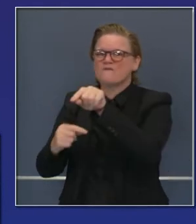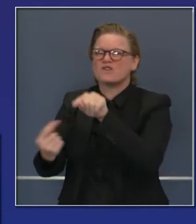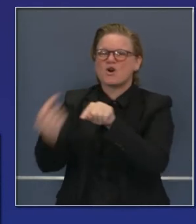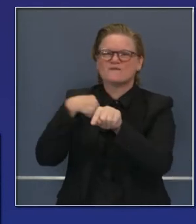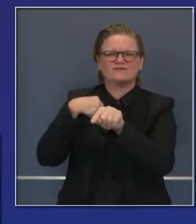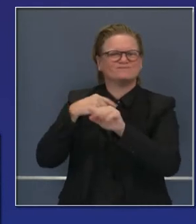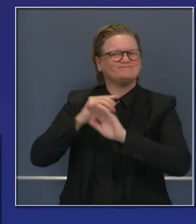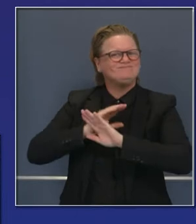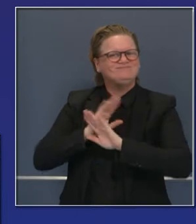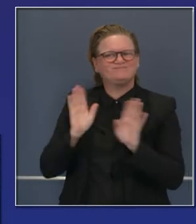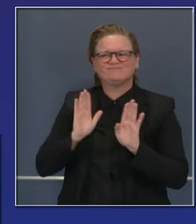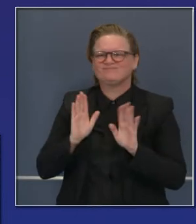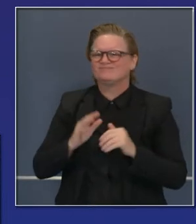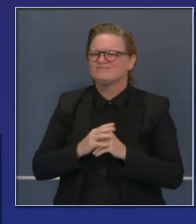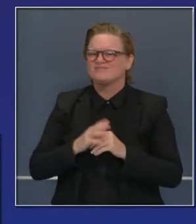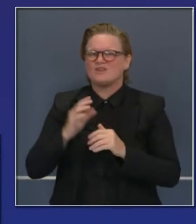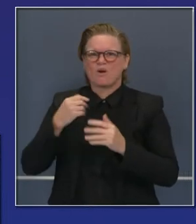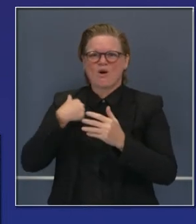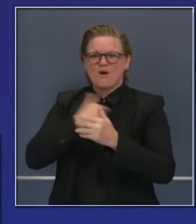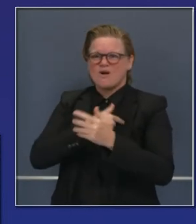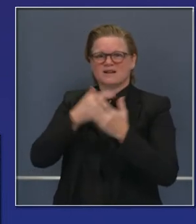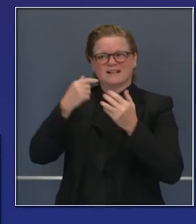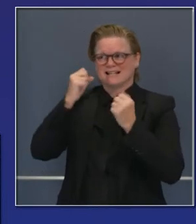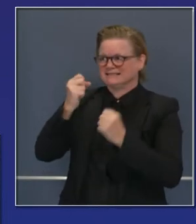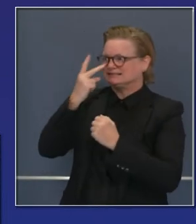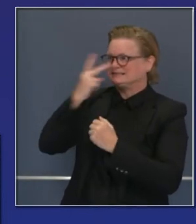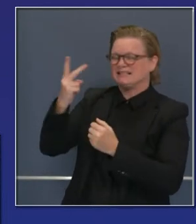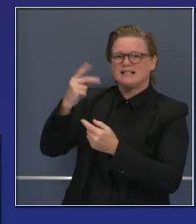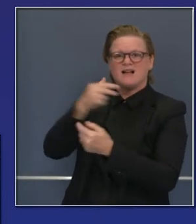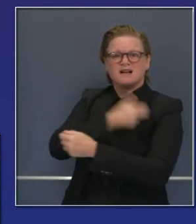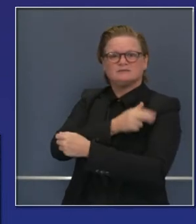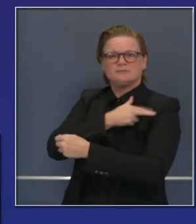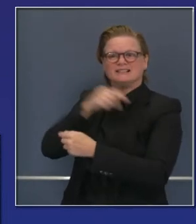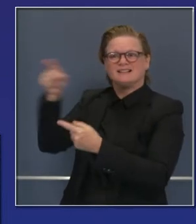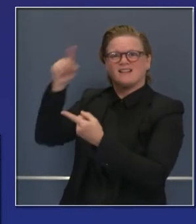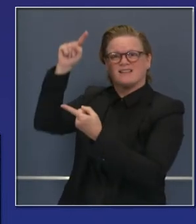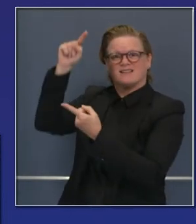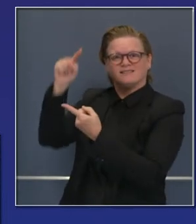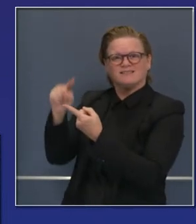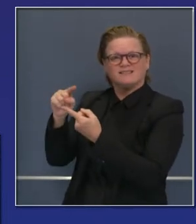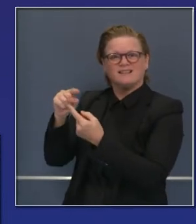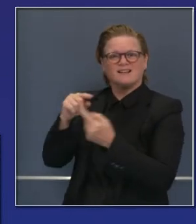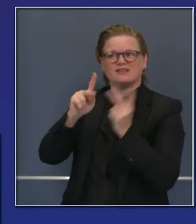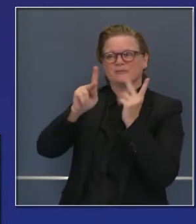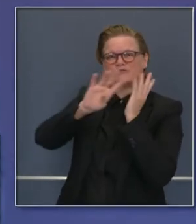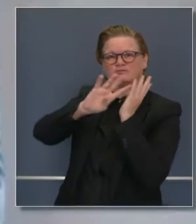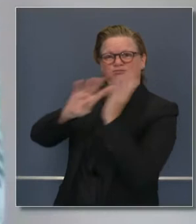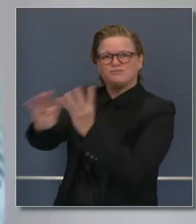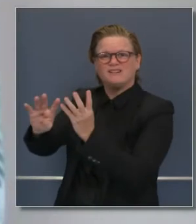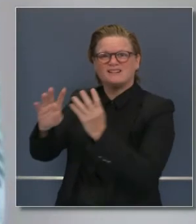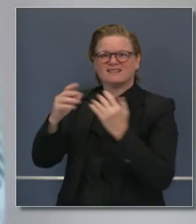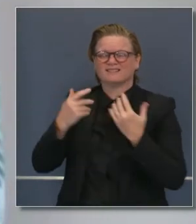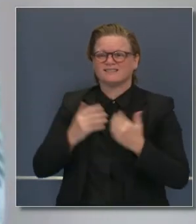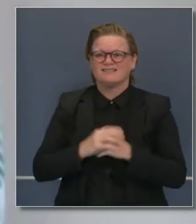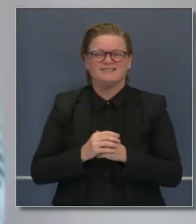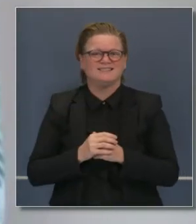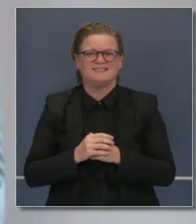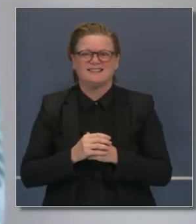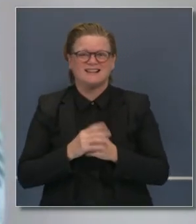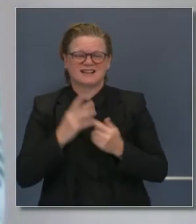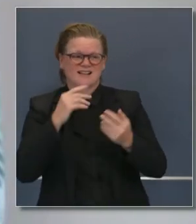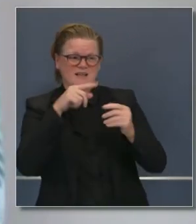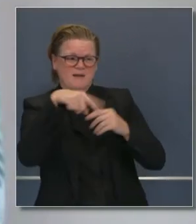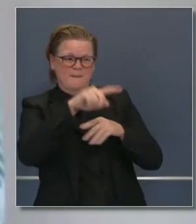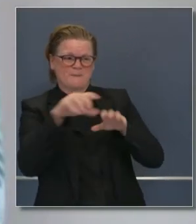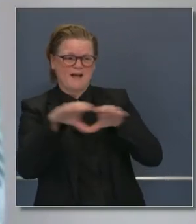y ser hospitalizados. Y francamente, para mantener el índice de muertes en California tan bajo como pueda,